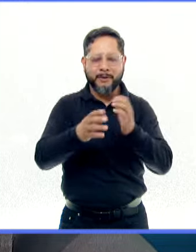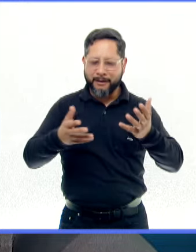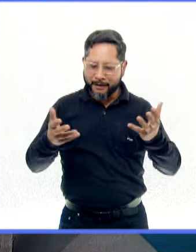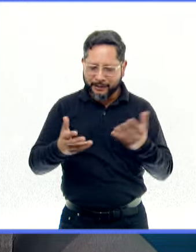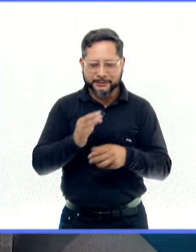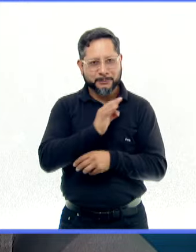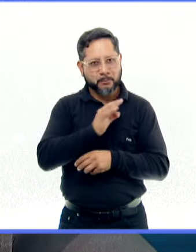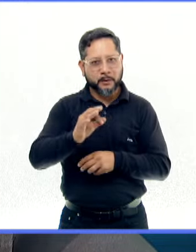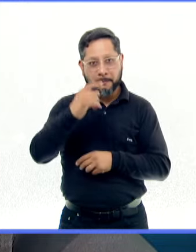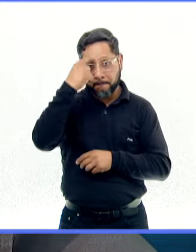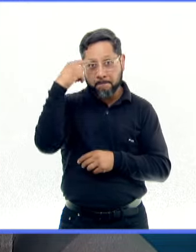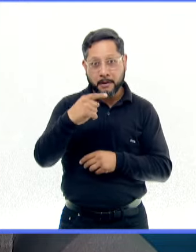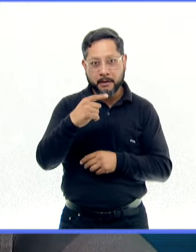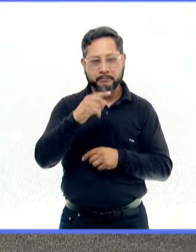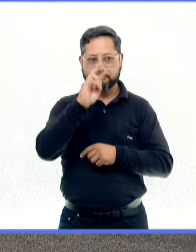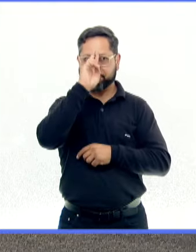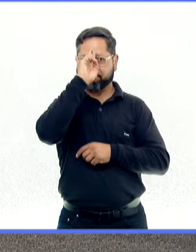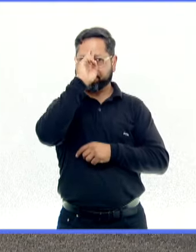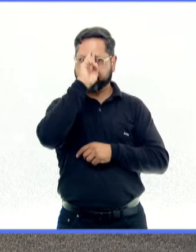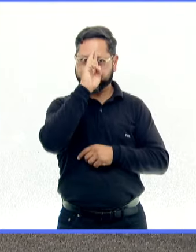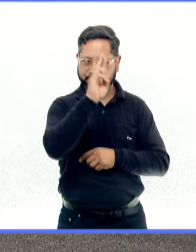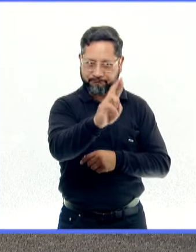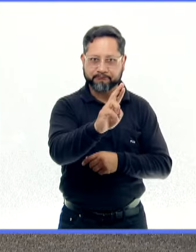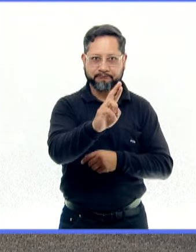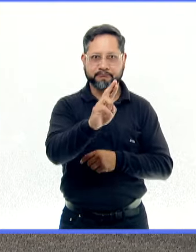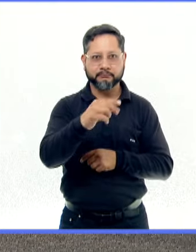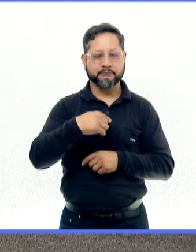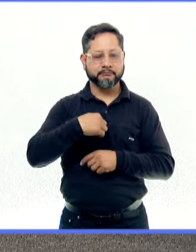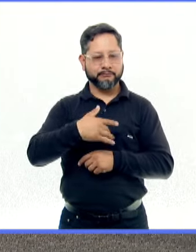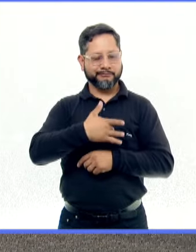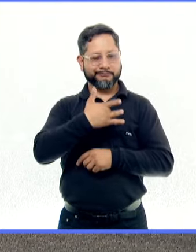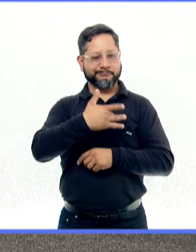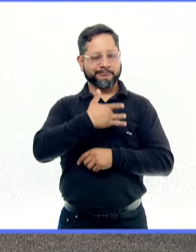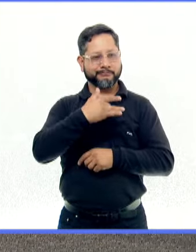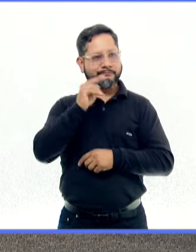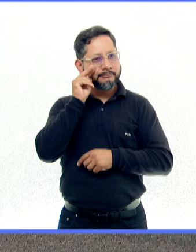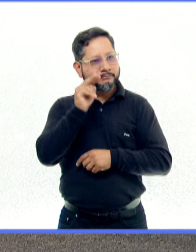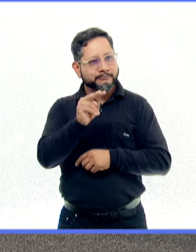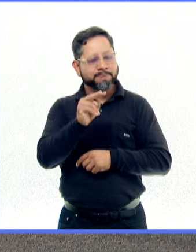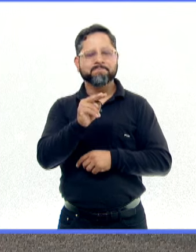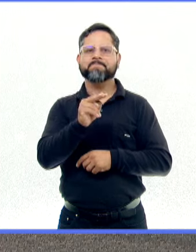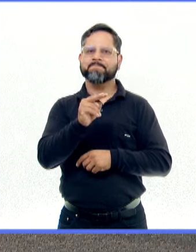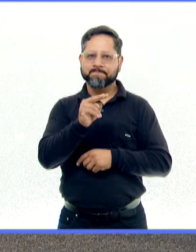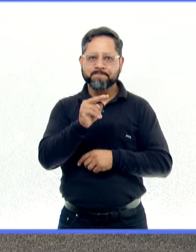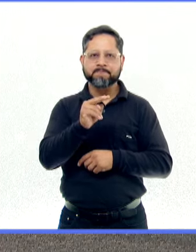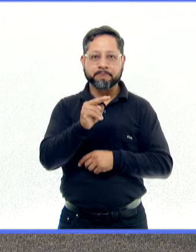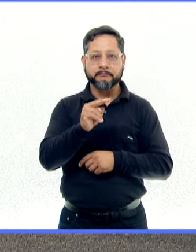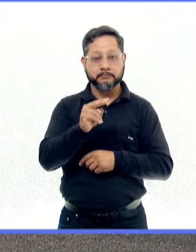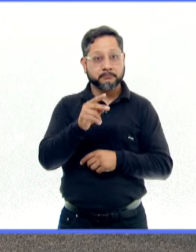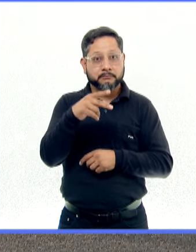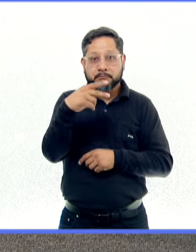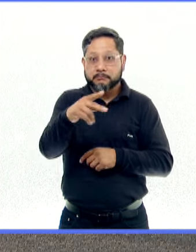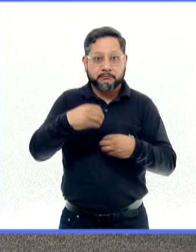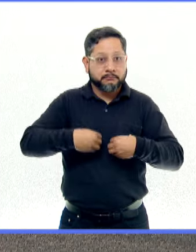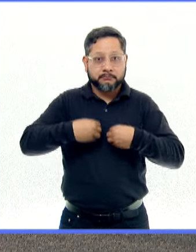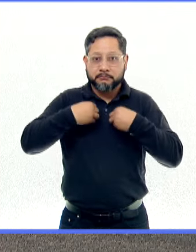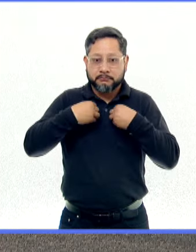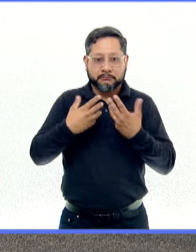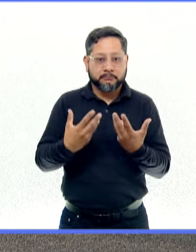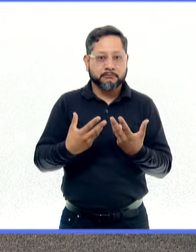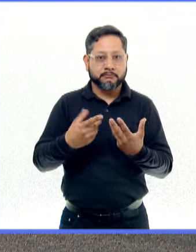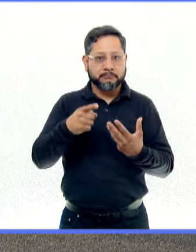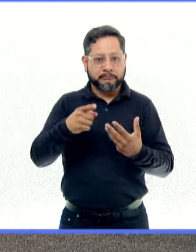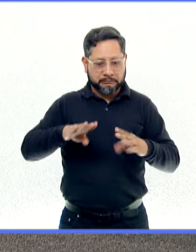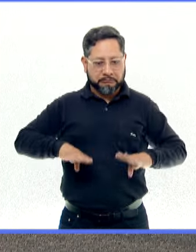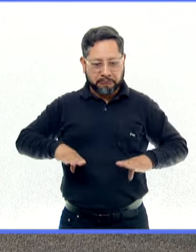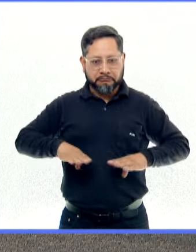términos de respetar lo que vemos y lo que sentimos, porque cada uno podemos tener una forma distinta de nombrar y